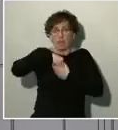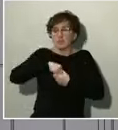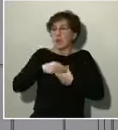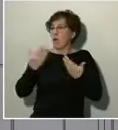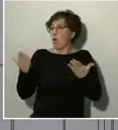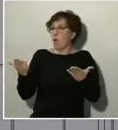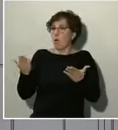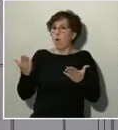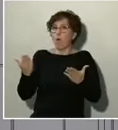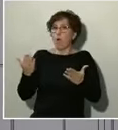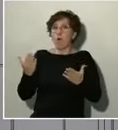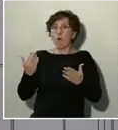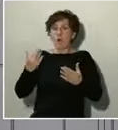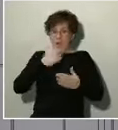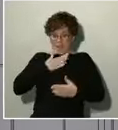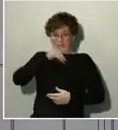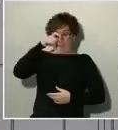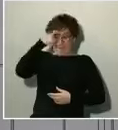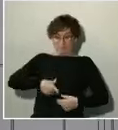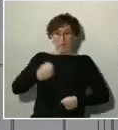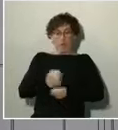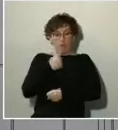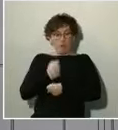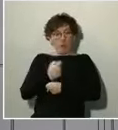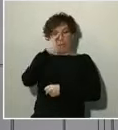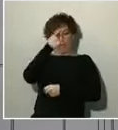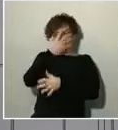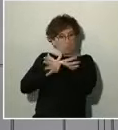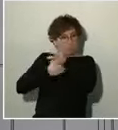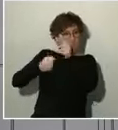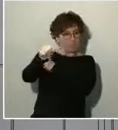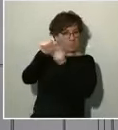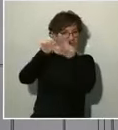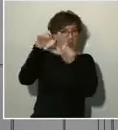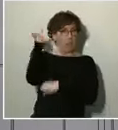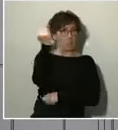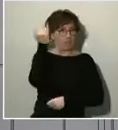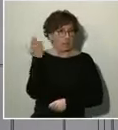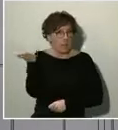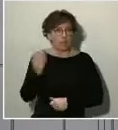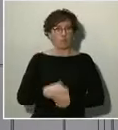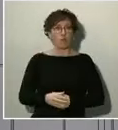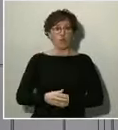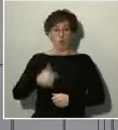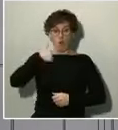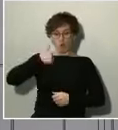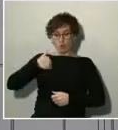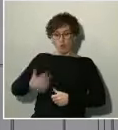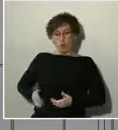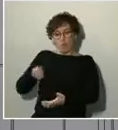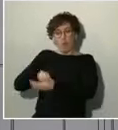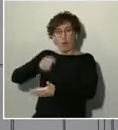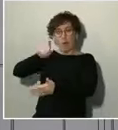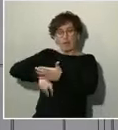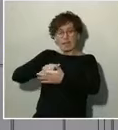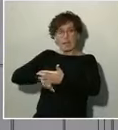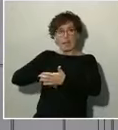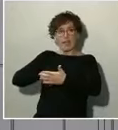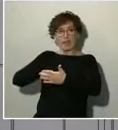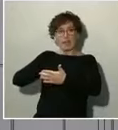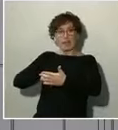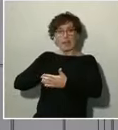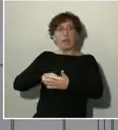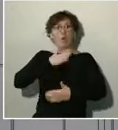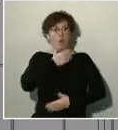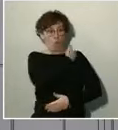que dirige esa empresa o quien está de inquilino o quien es propietario, en definitiva, si todos hacemos una cadena de solidaridad,